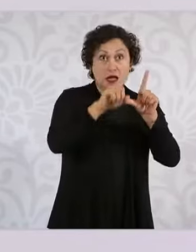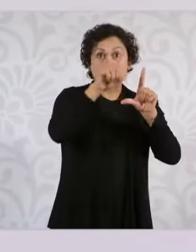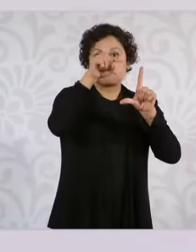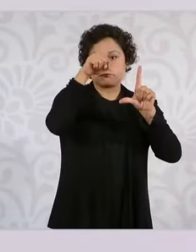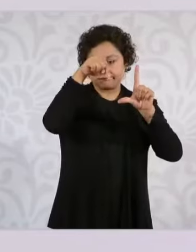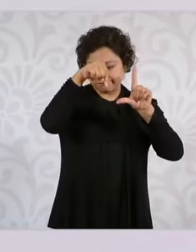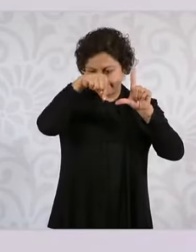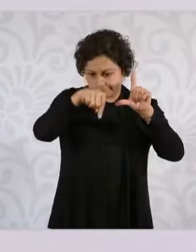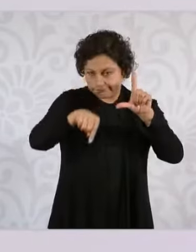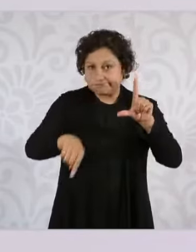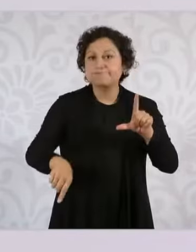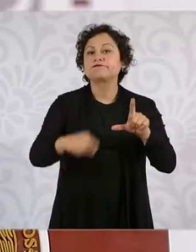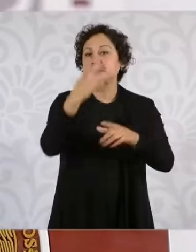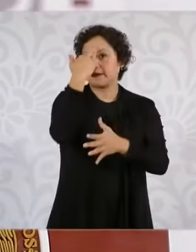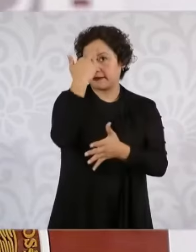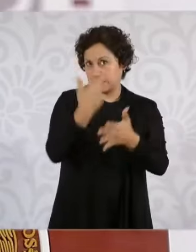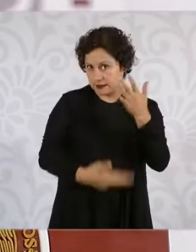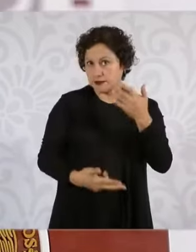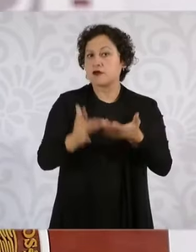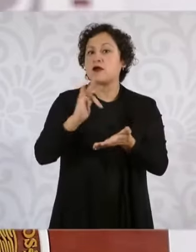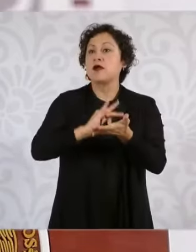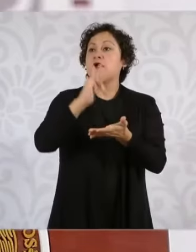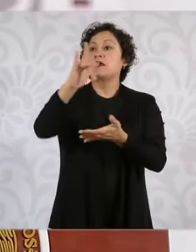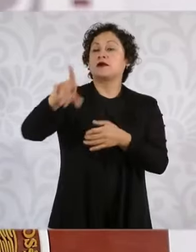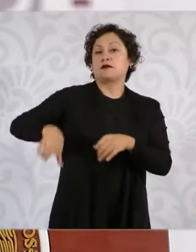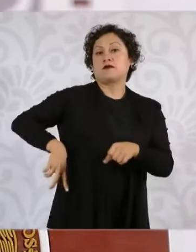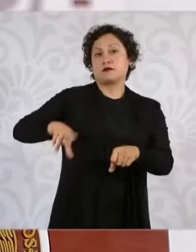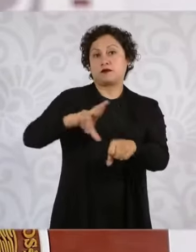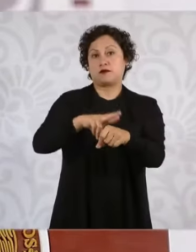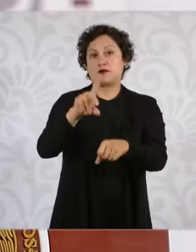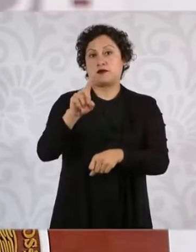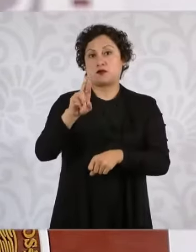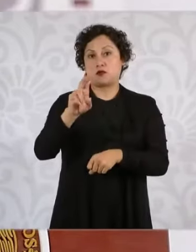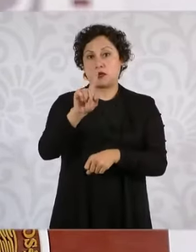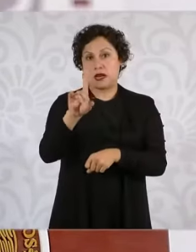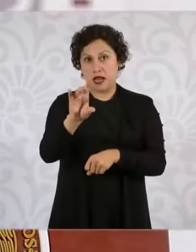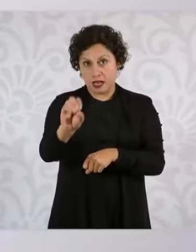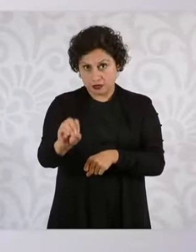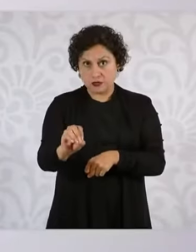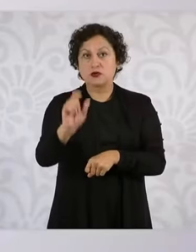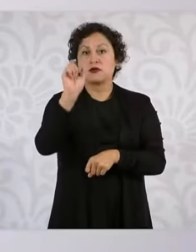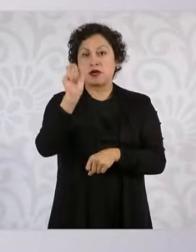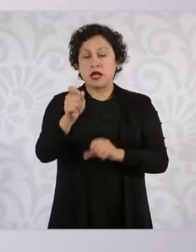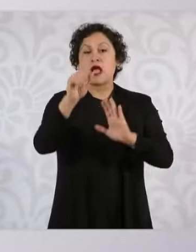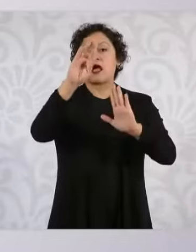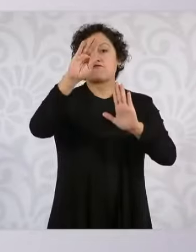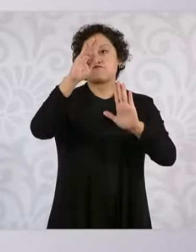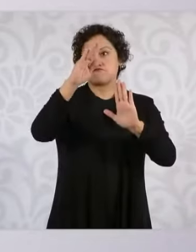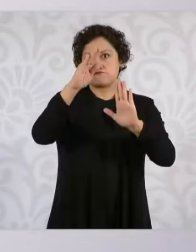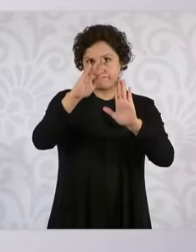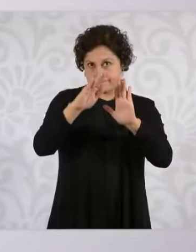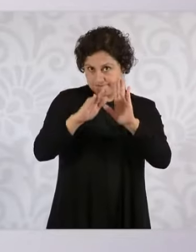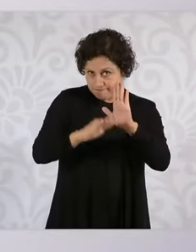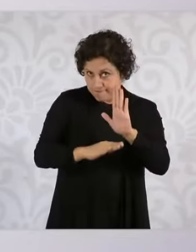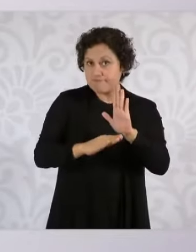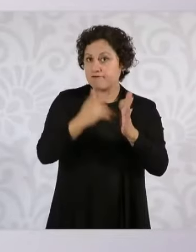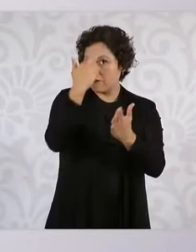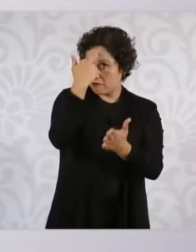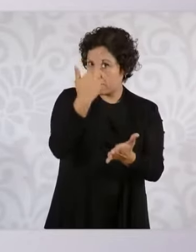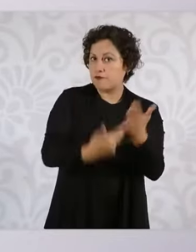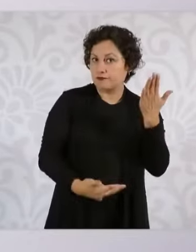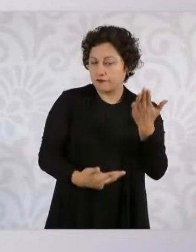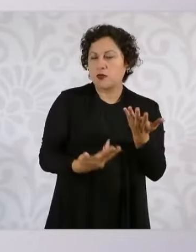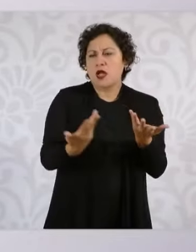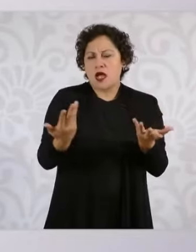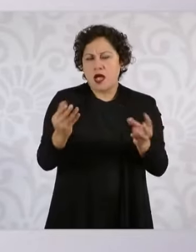En el momento que llega Alfonso Durazo al gobierno de Sonora, comienza a haber una disminución de los delitos. Todavía